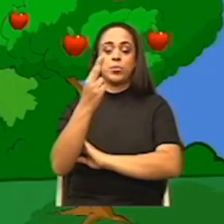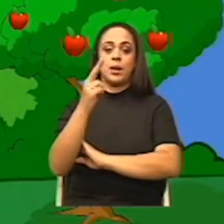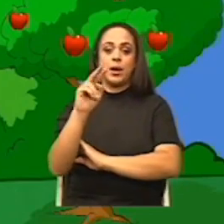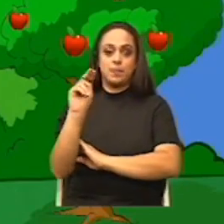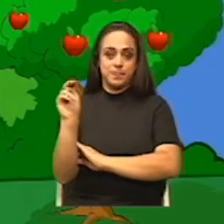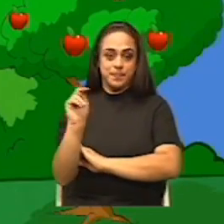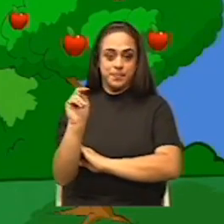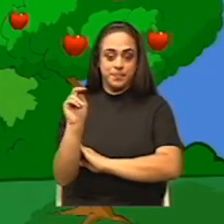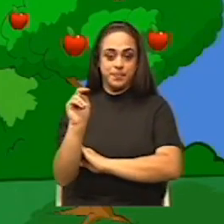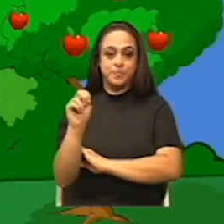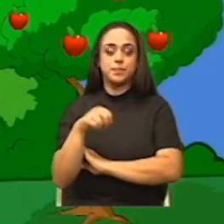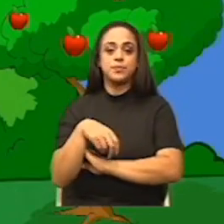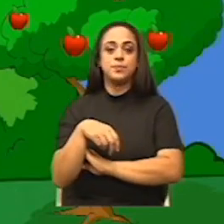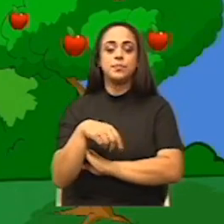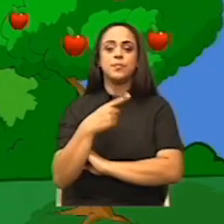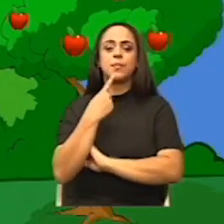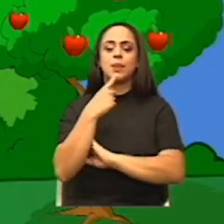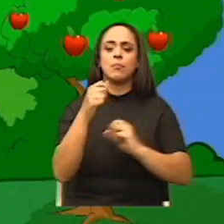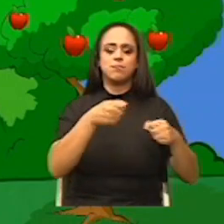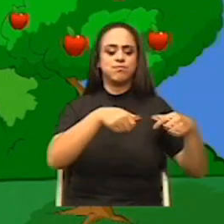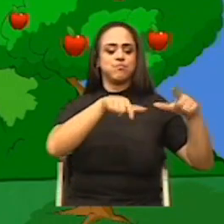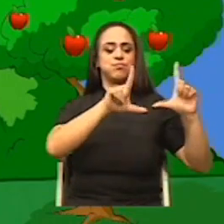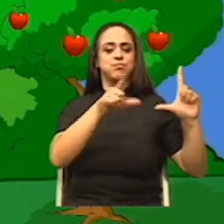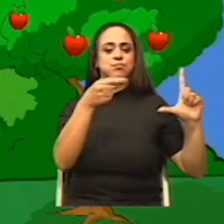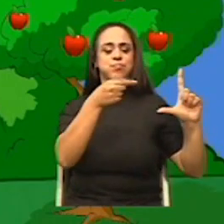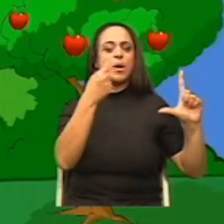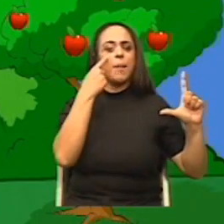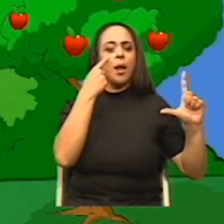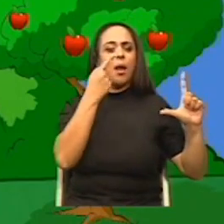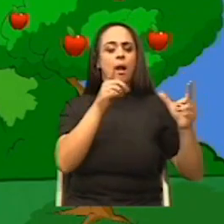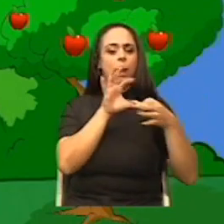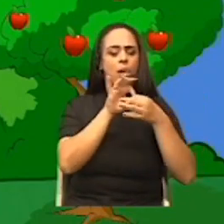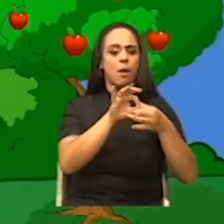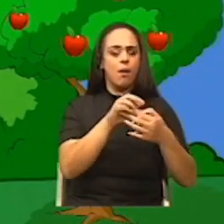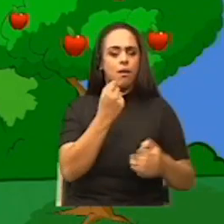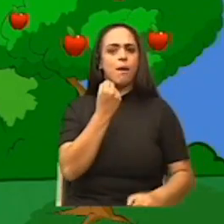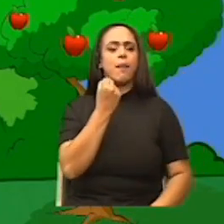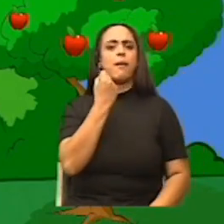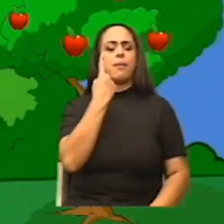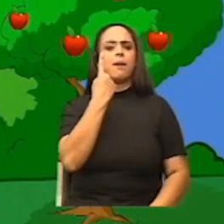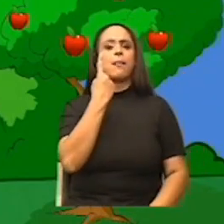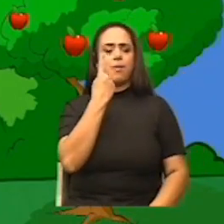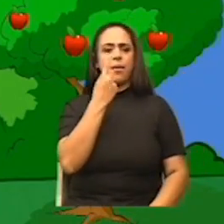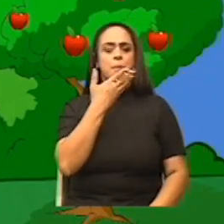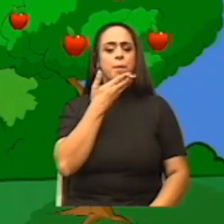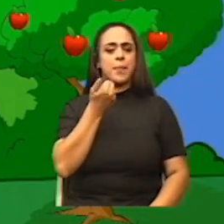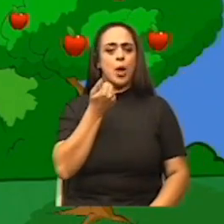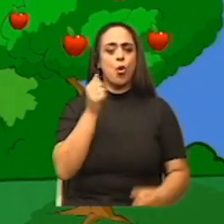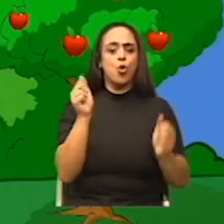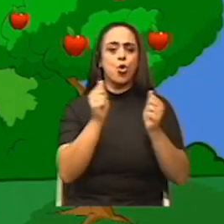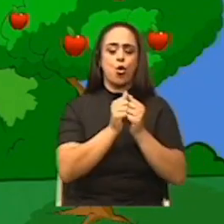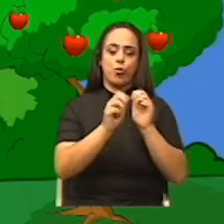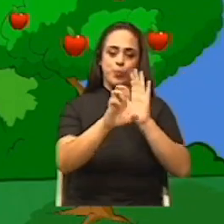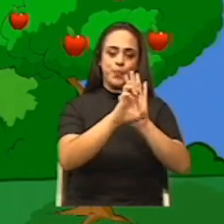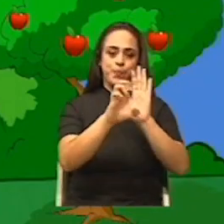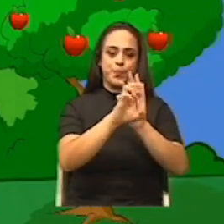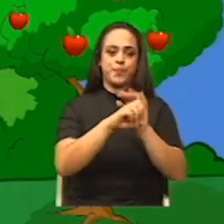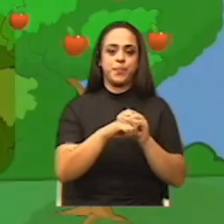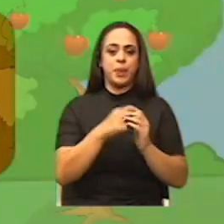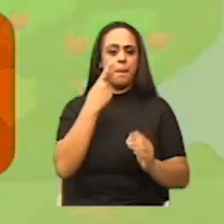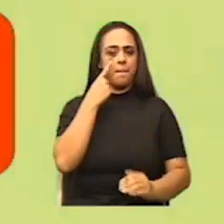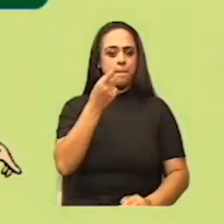les traje las siguientes imágenes para que veamos y comprendamos mejor con unos ejemplos. Así que